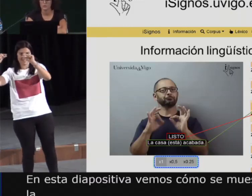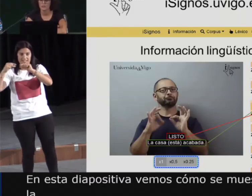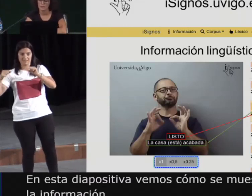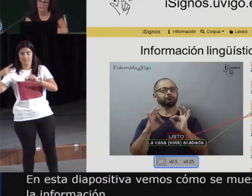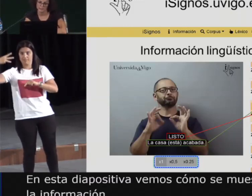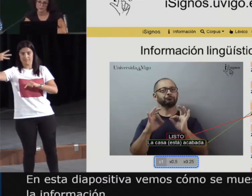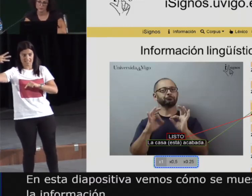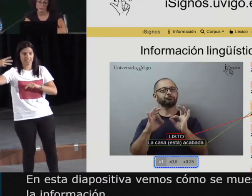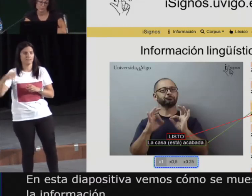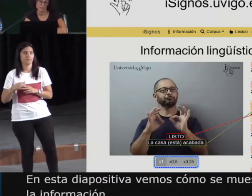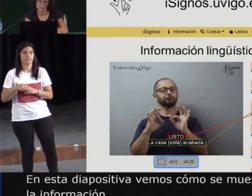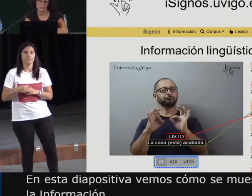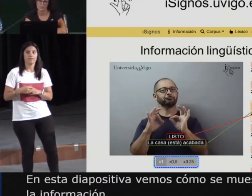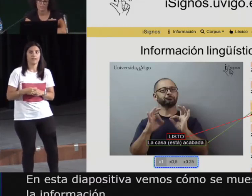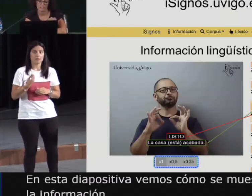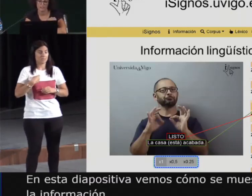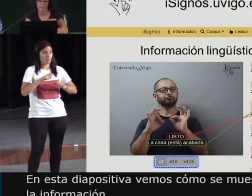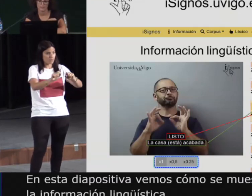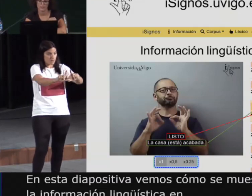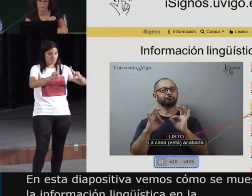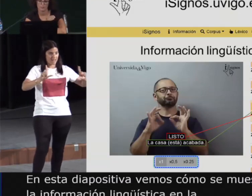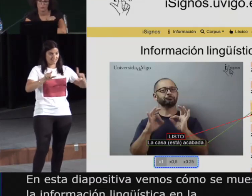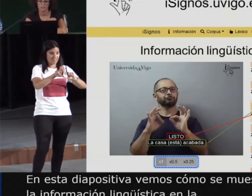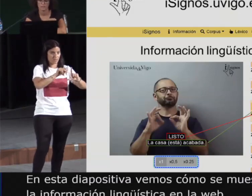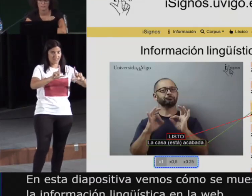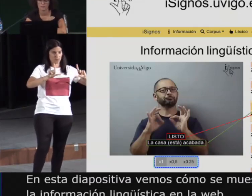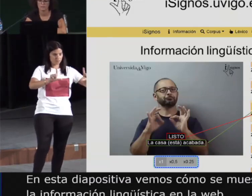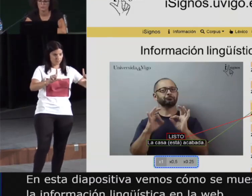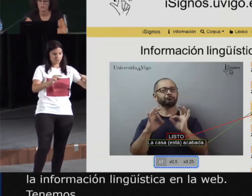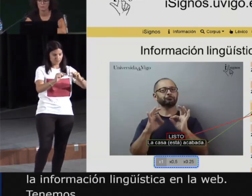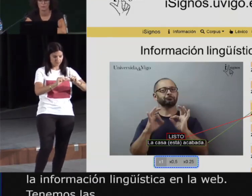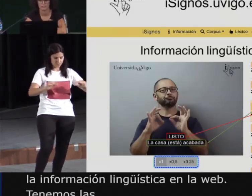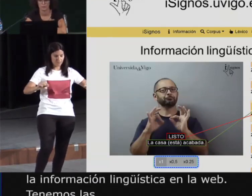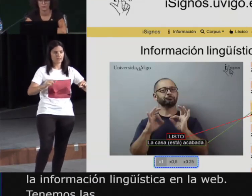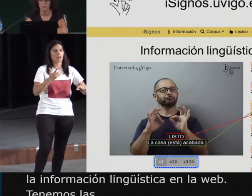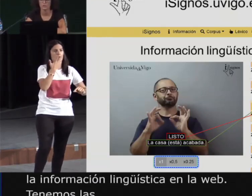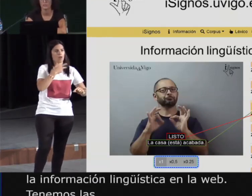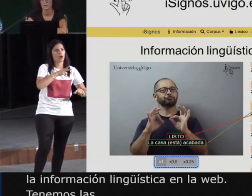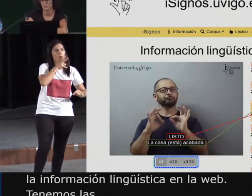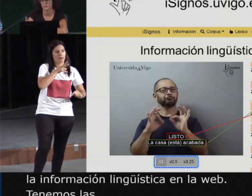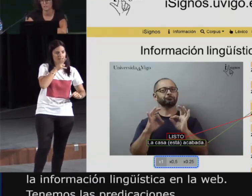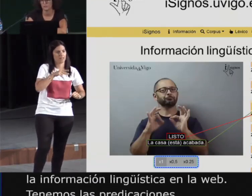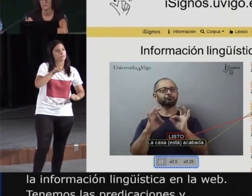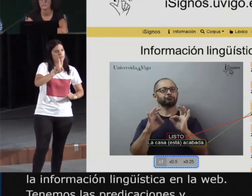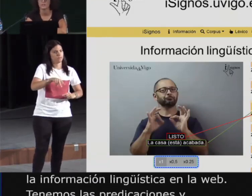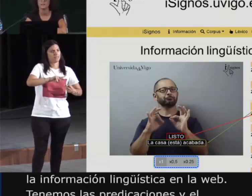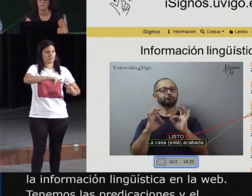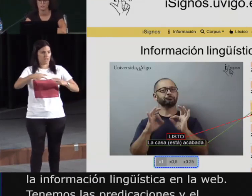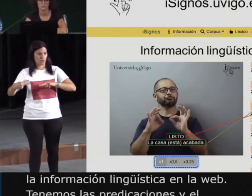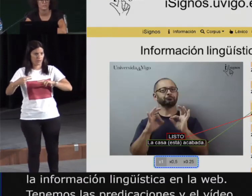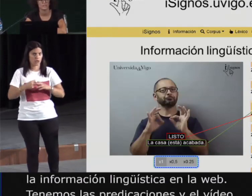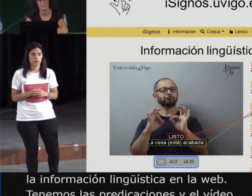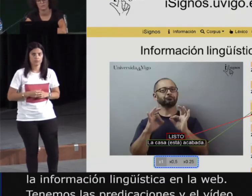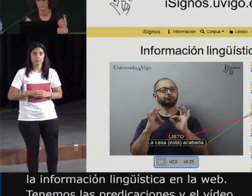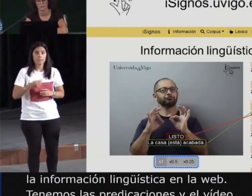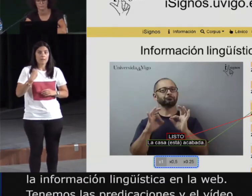el vídeo. Dentro de las predicaciones, cada bloque está conformado por la traducción, la glosa de la mano derecha y la